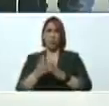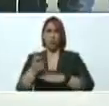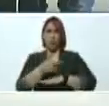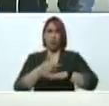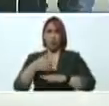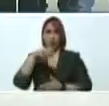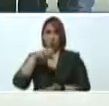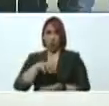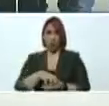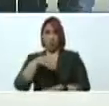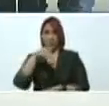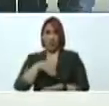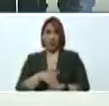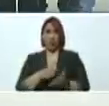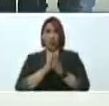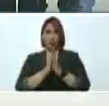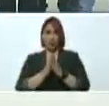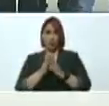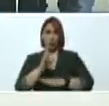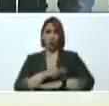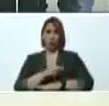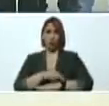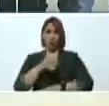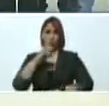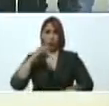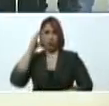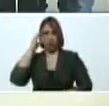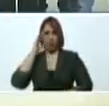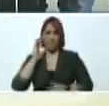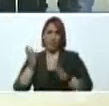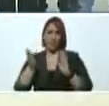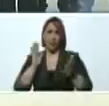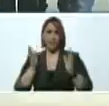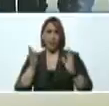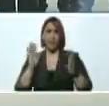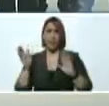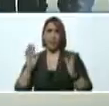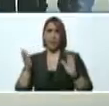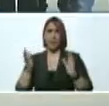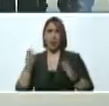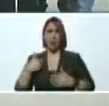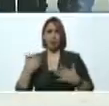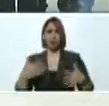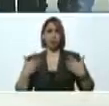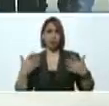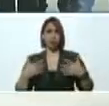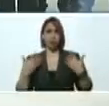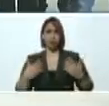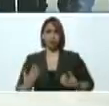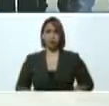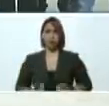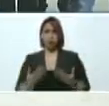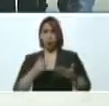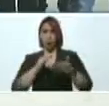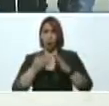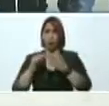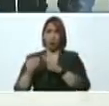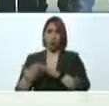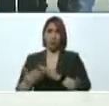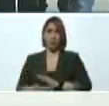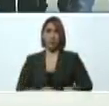doctor Carlos Alvarado conversadito me da mucha alegría entregarle a la comunidad